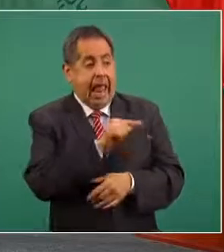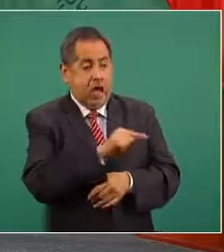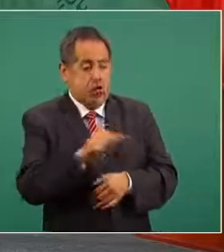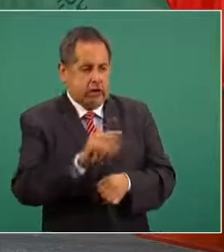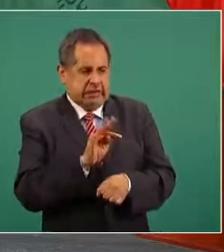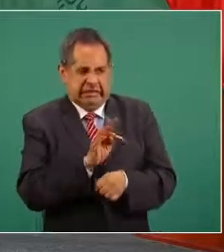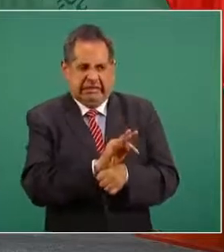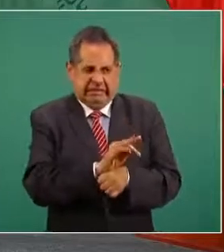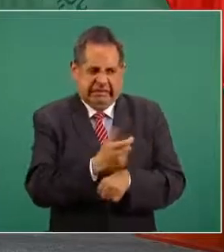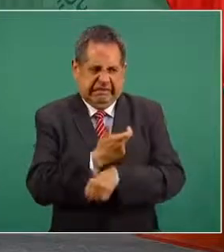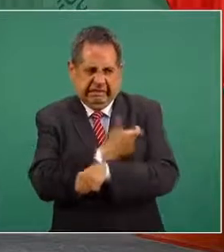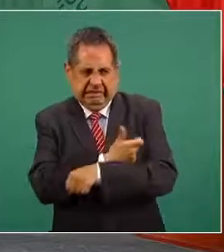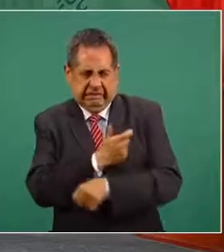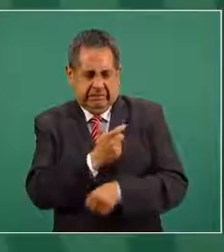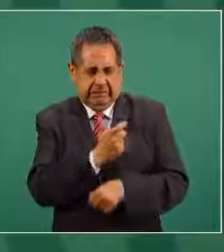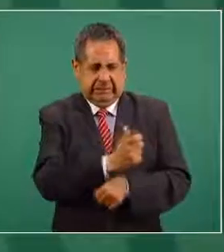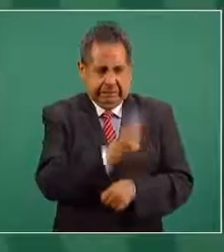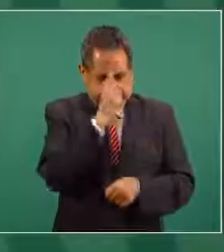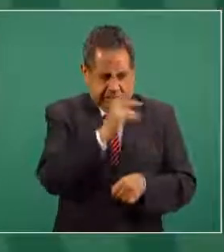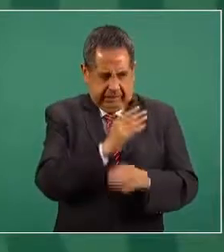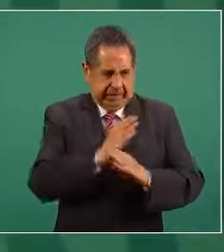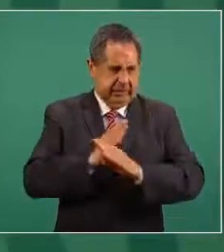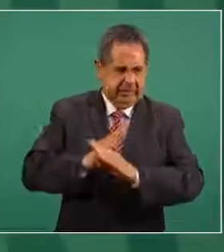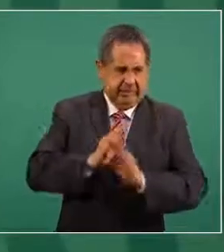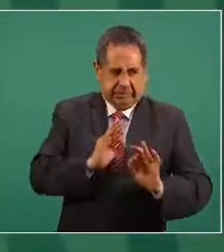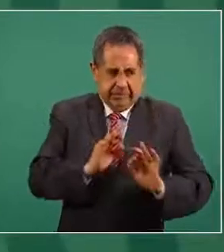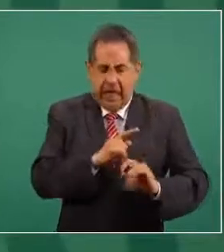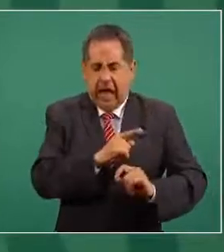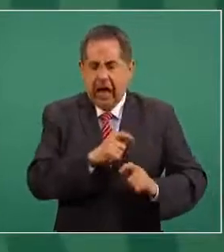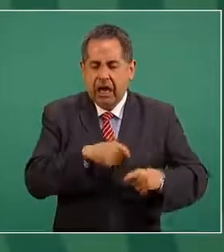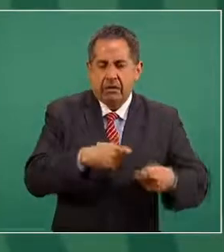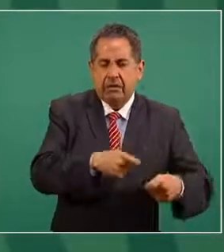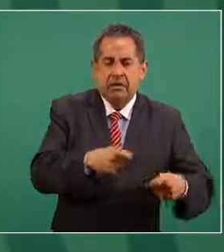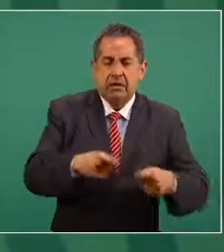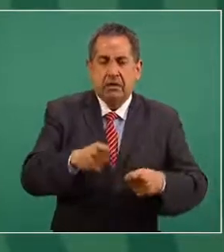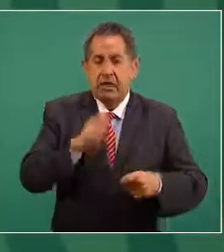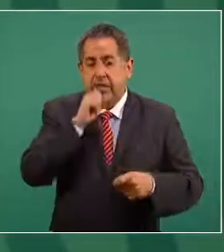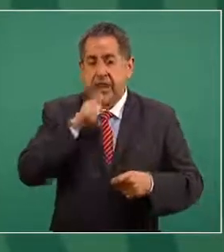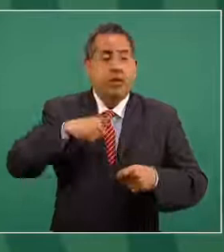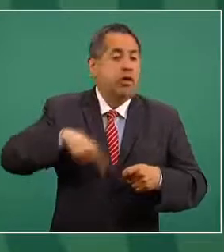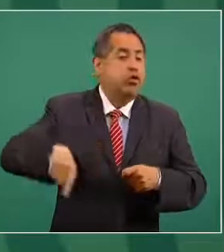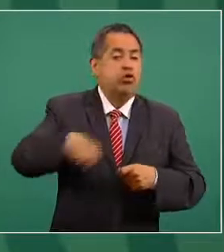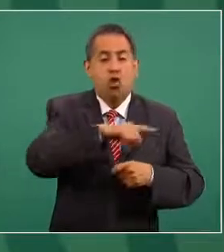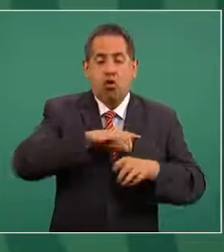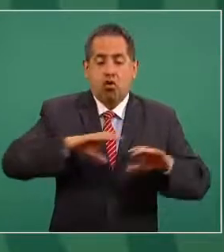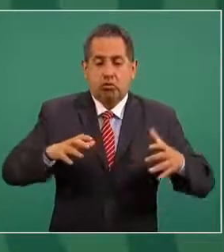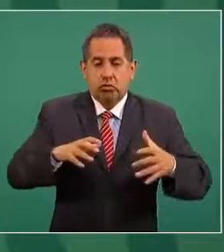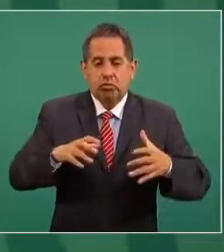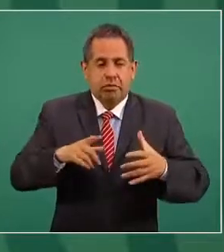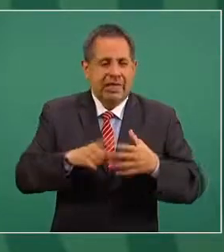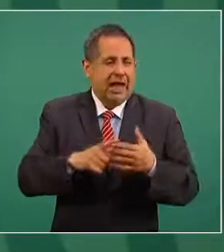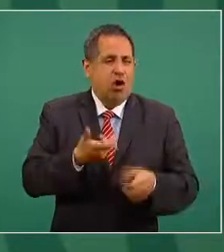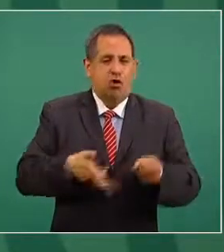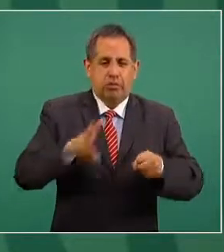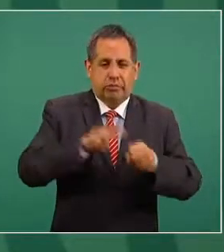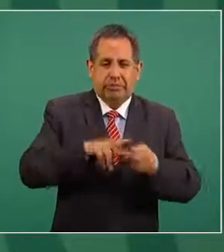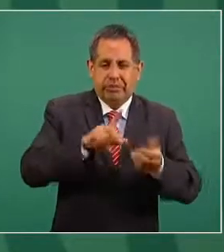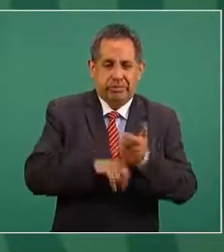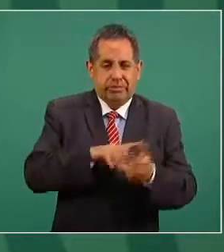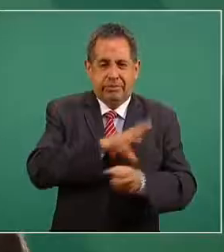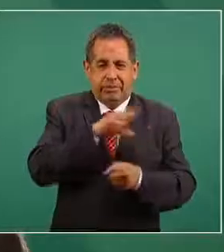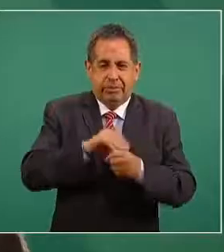proteger a el personal de salud sino a el propio operativo de respuesta al